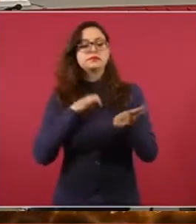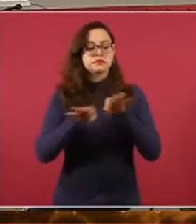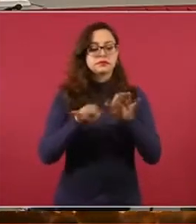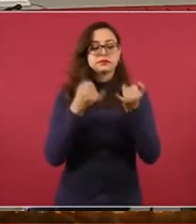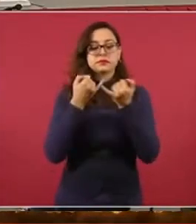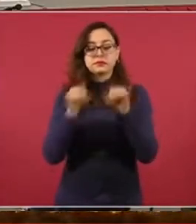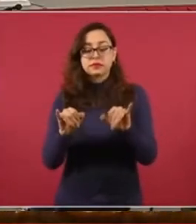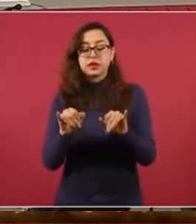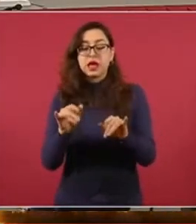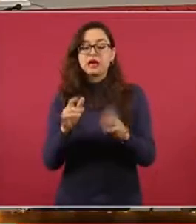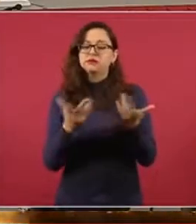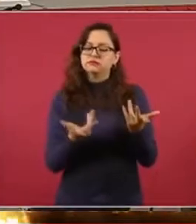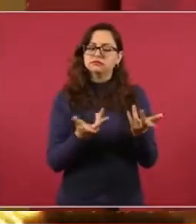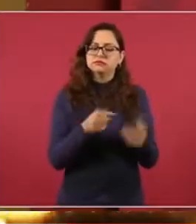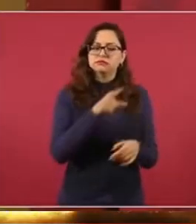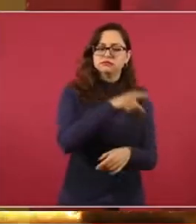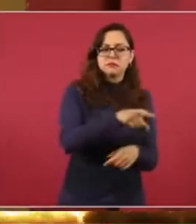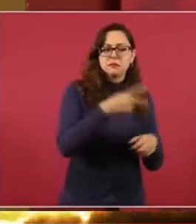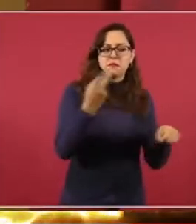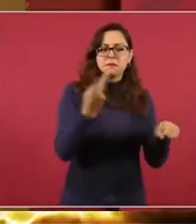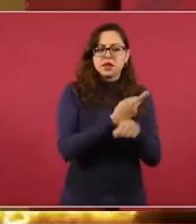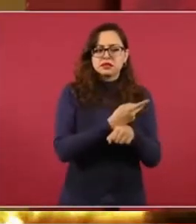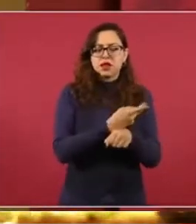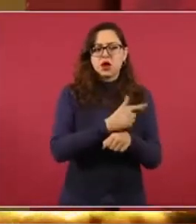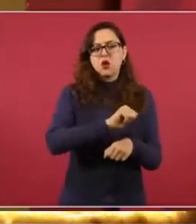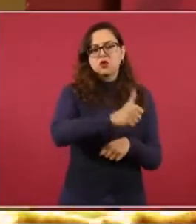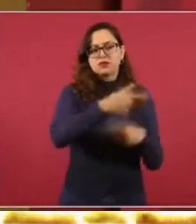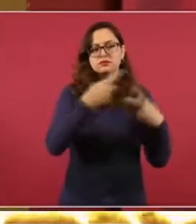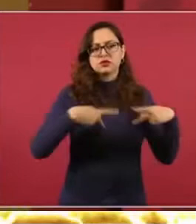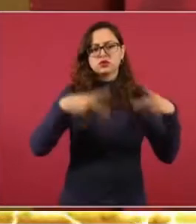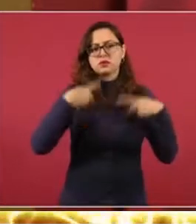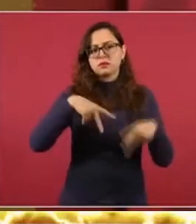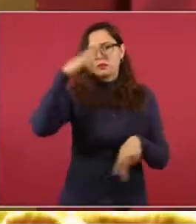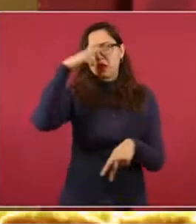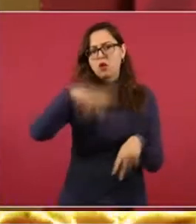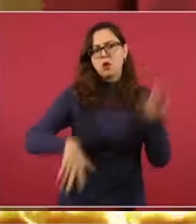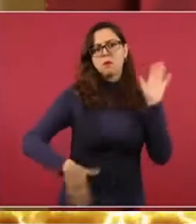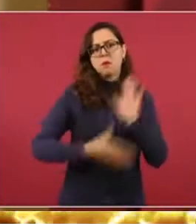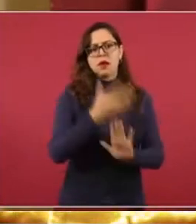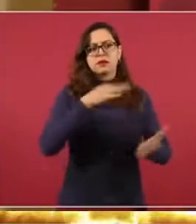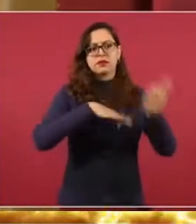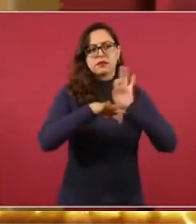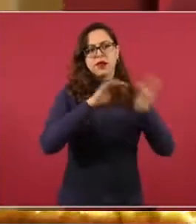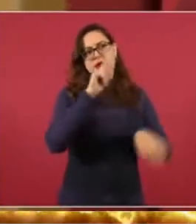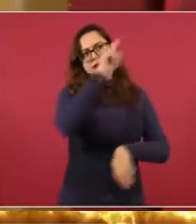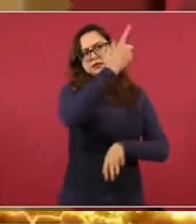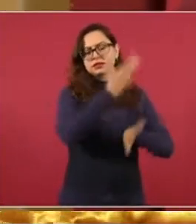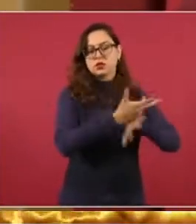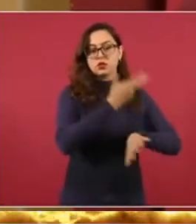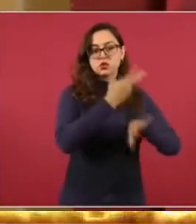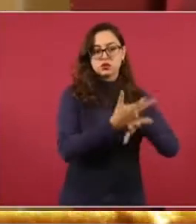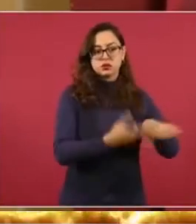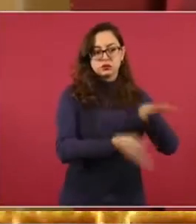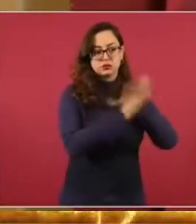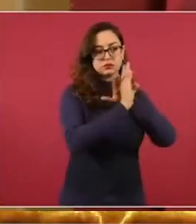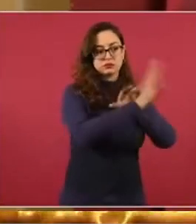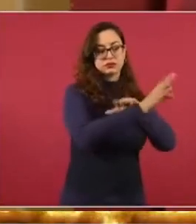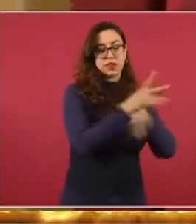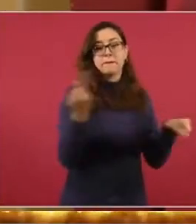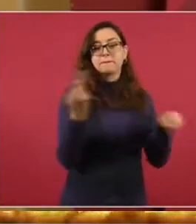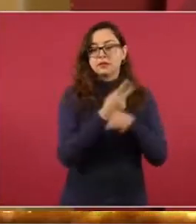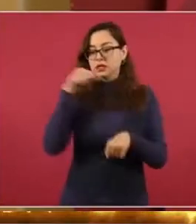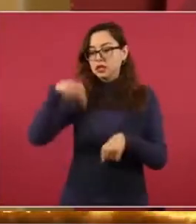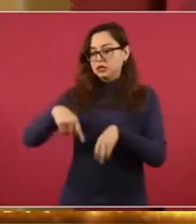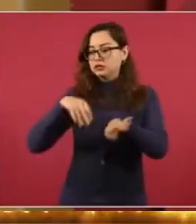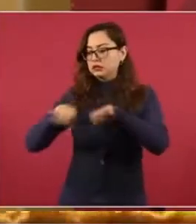trabajar algo para los trabajadores mexicanos en el extranjero, sobre todo en los Estados Unidos. Muchos de ellos que cotizaron en México perdieron